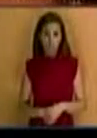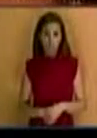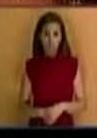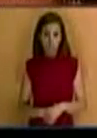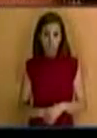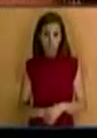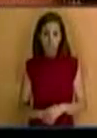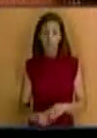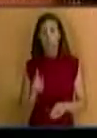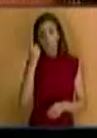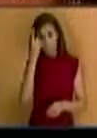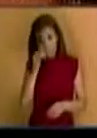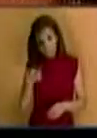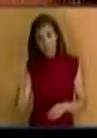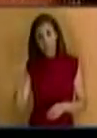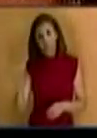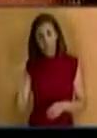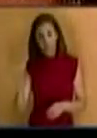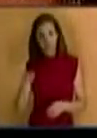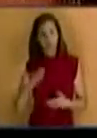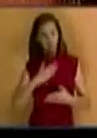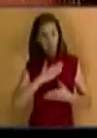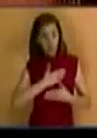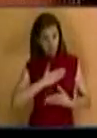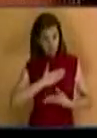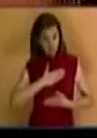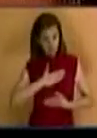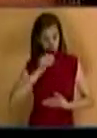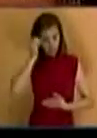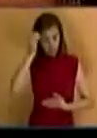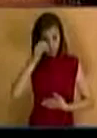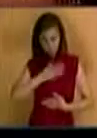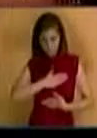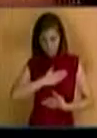Una vez más, para mí, para Gastón Ceballos,